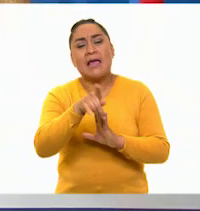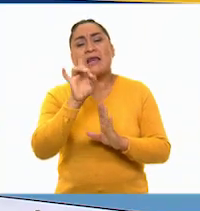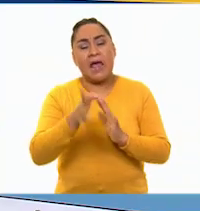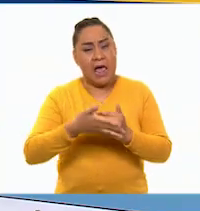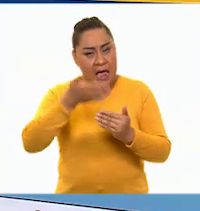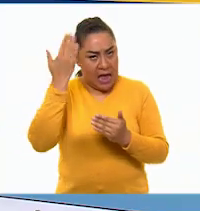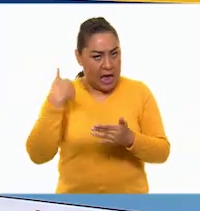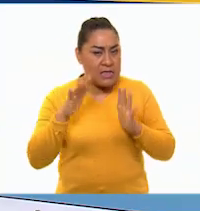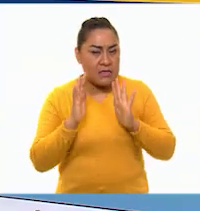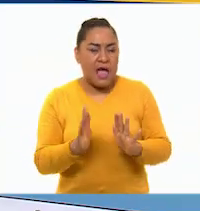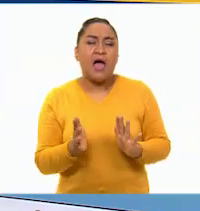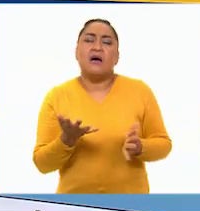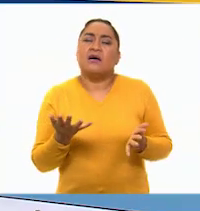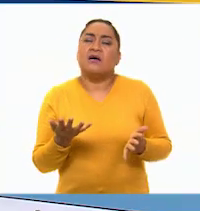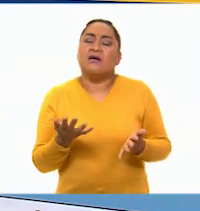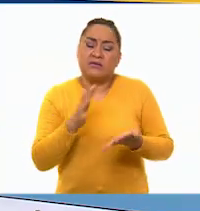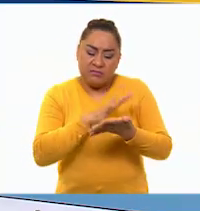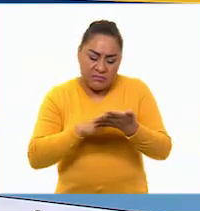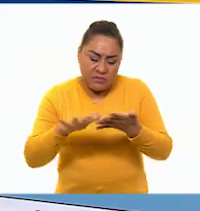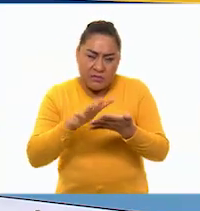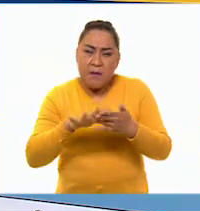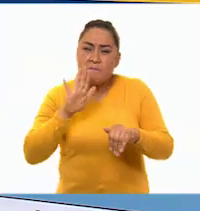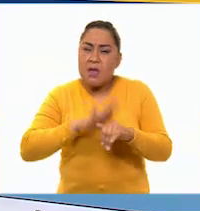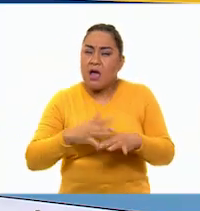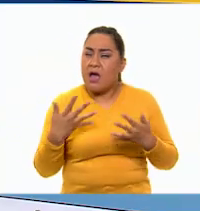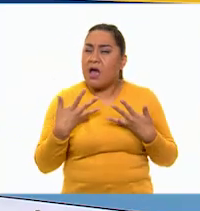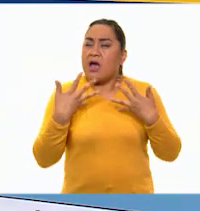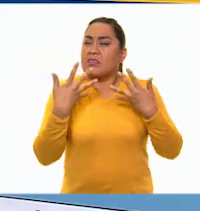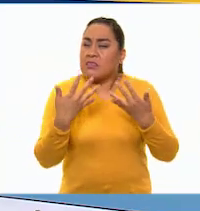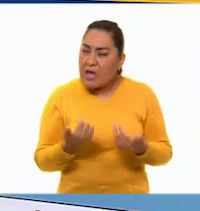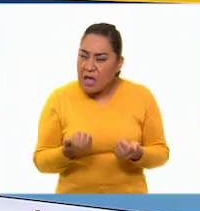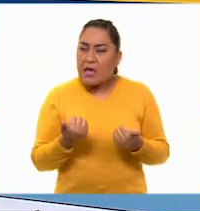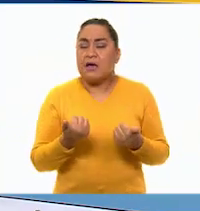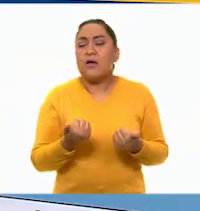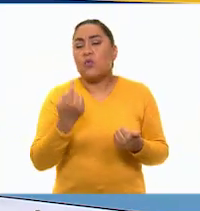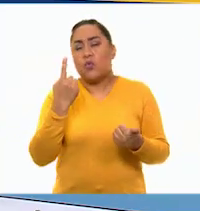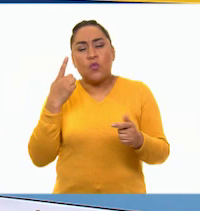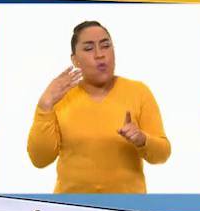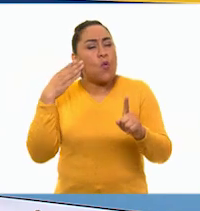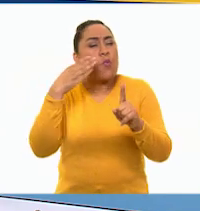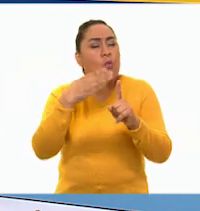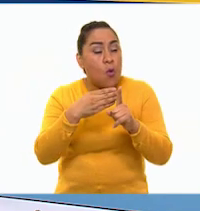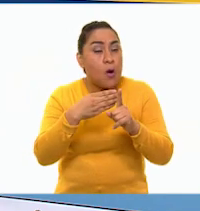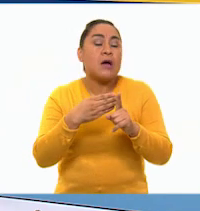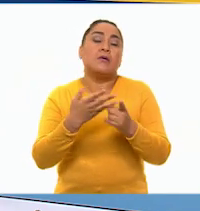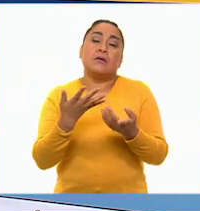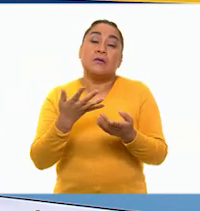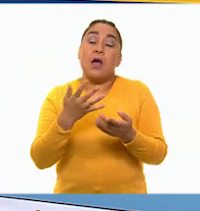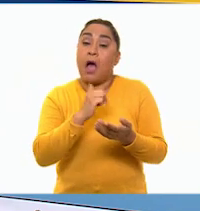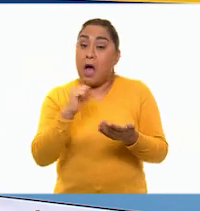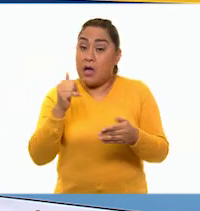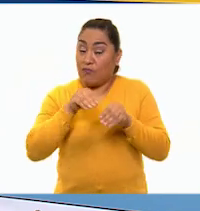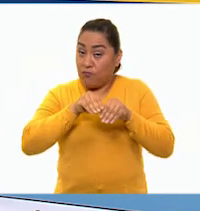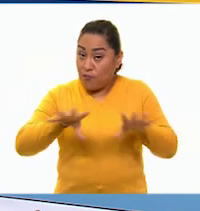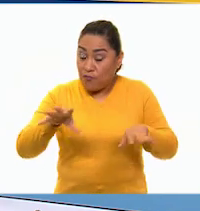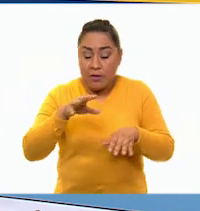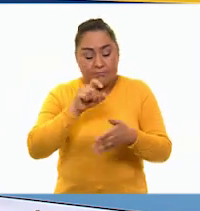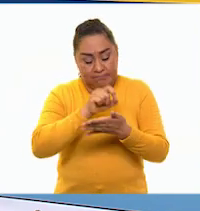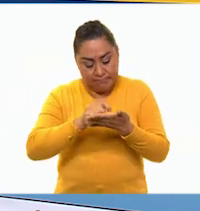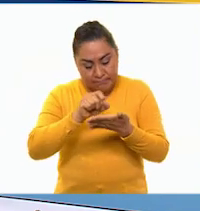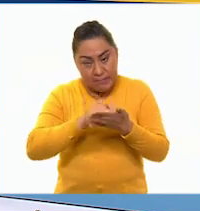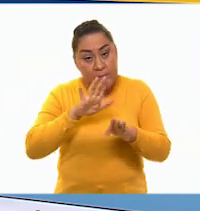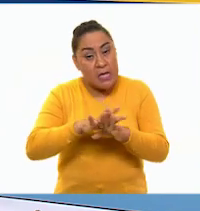comprender lo que leemos para buscar información a partir de un propósito, tomar notas de información que nos parezca